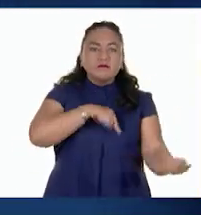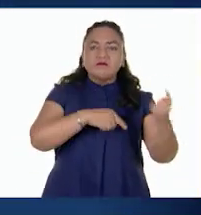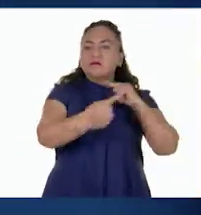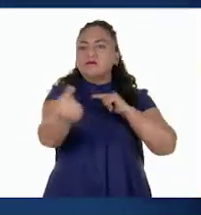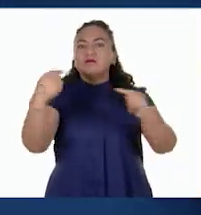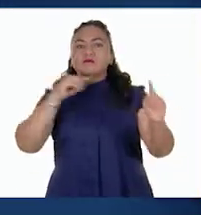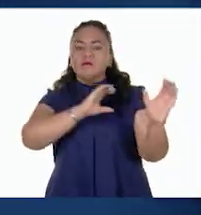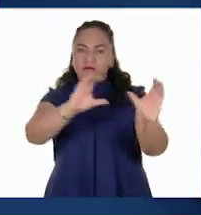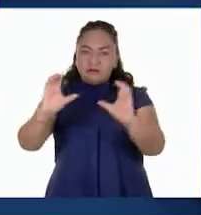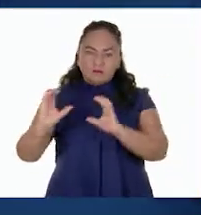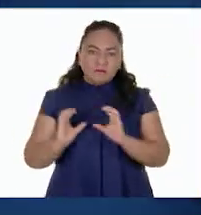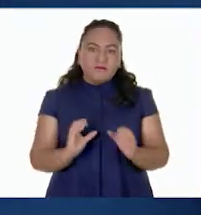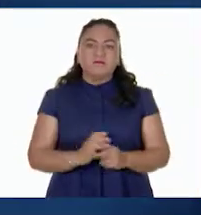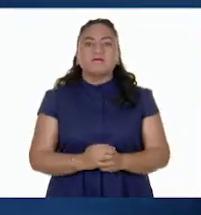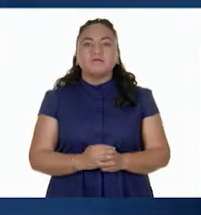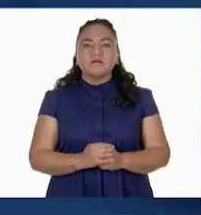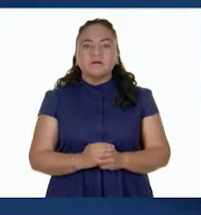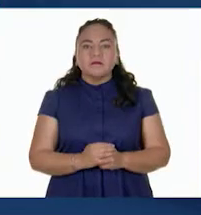unos a los otros.